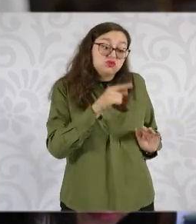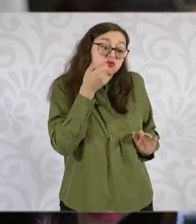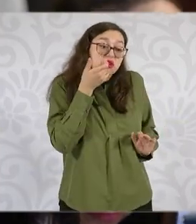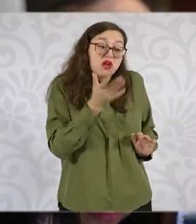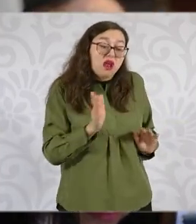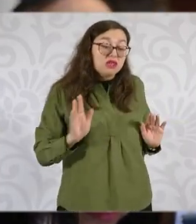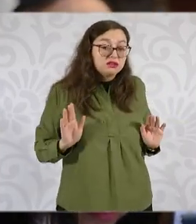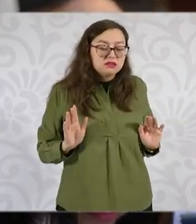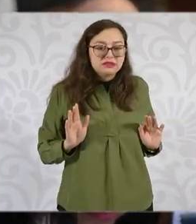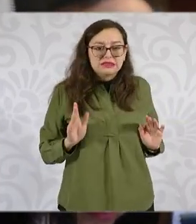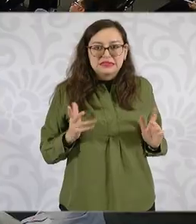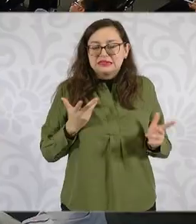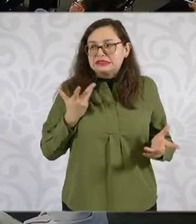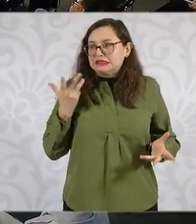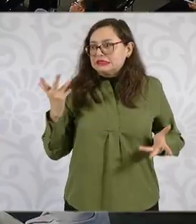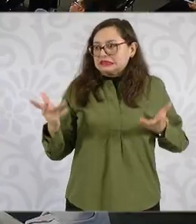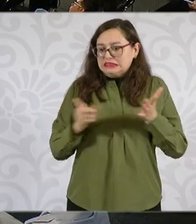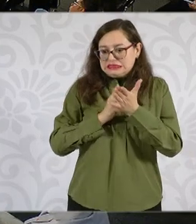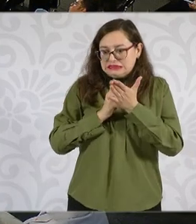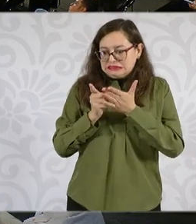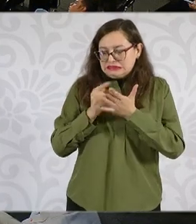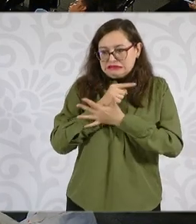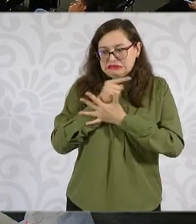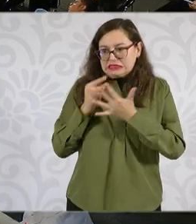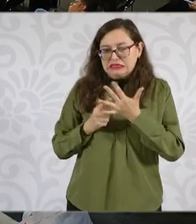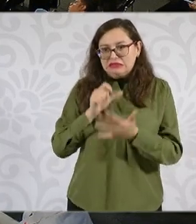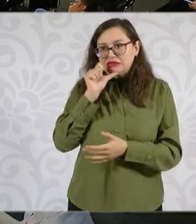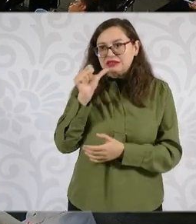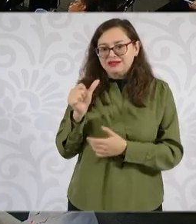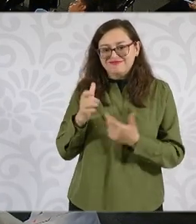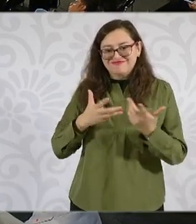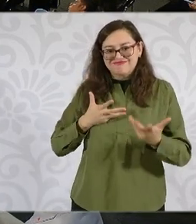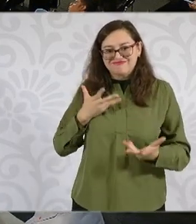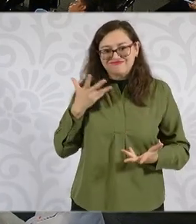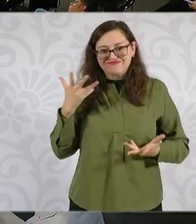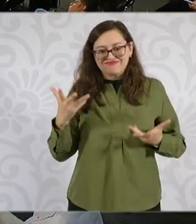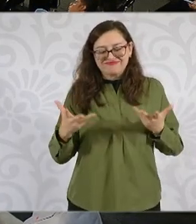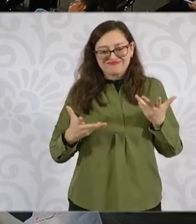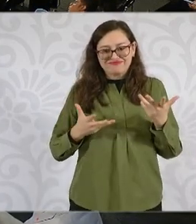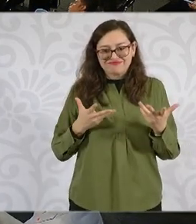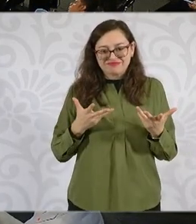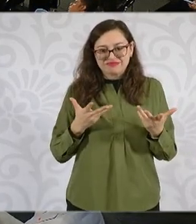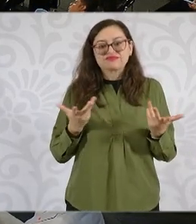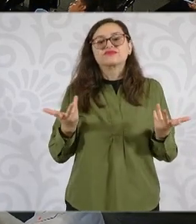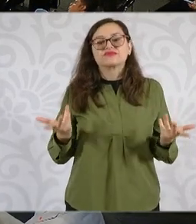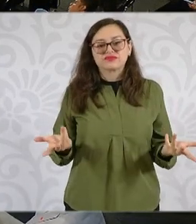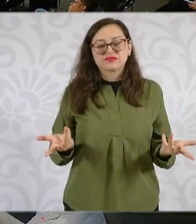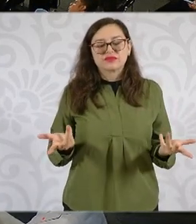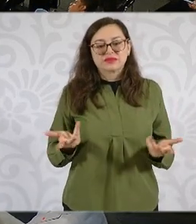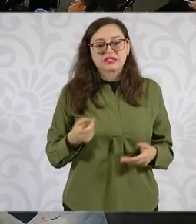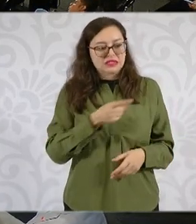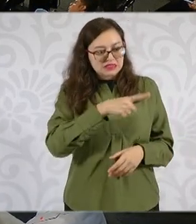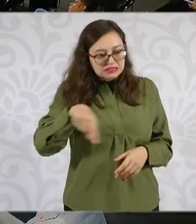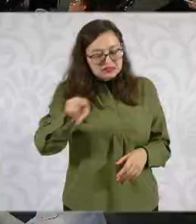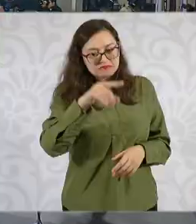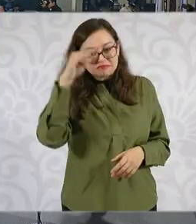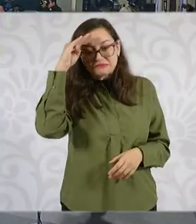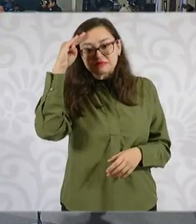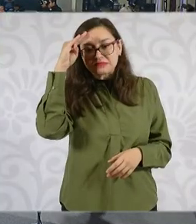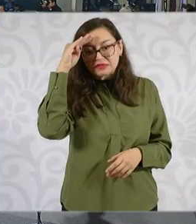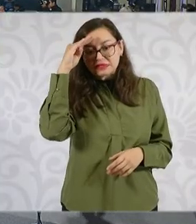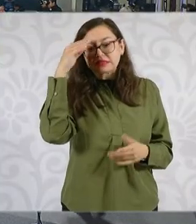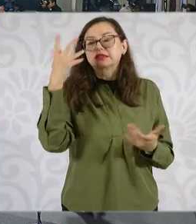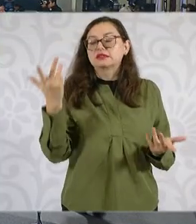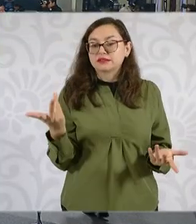laborales mínimos, dignos para la gente. Entonces dicen, bueno, yo estoy de acuerdo que la Pension